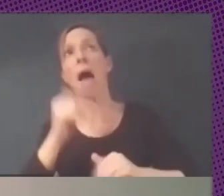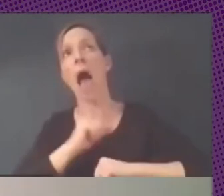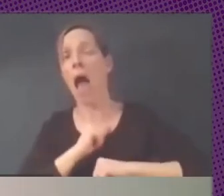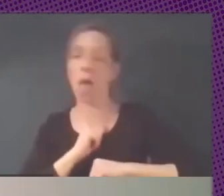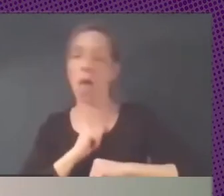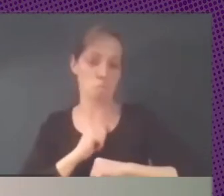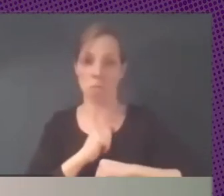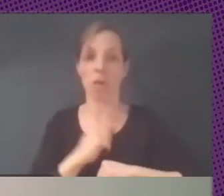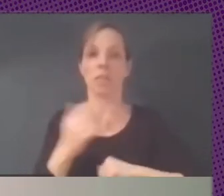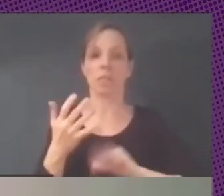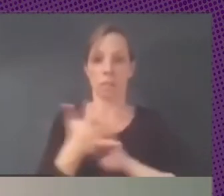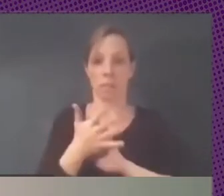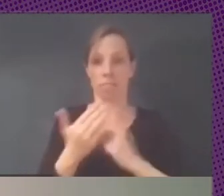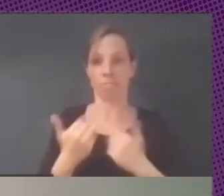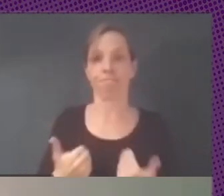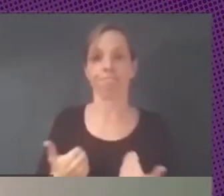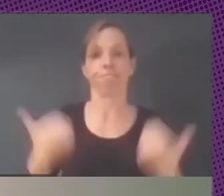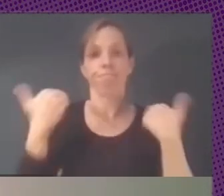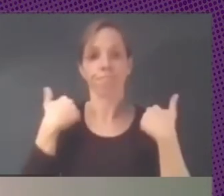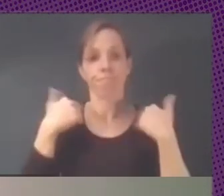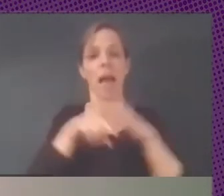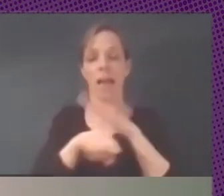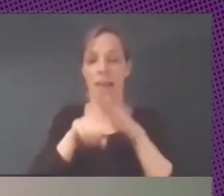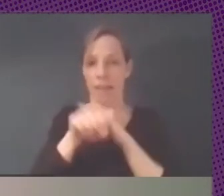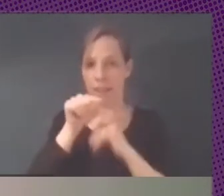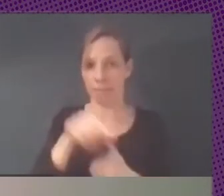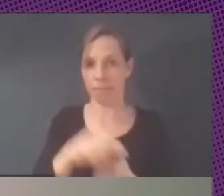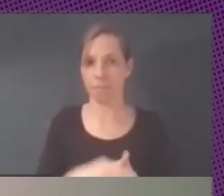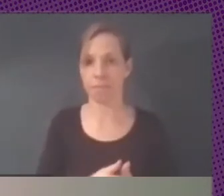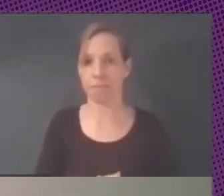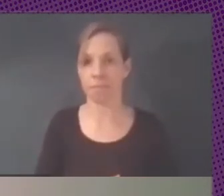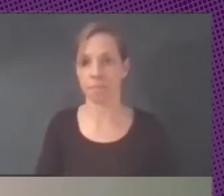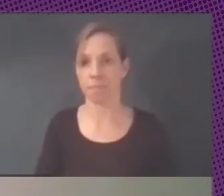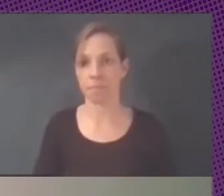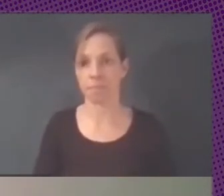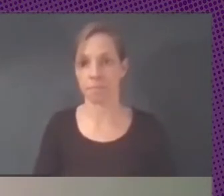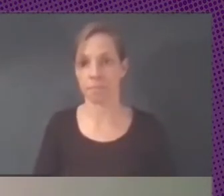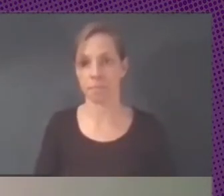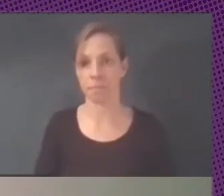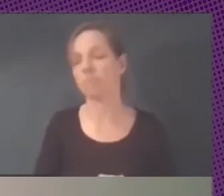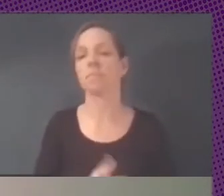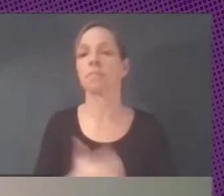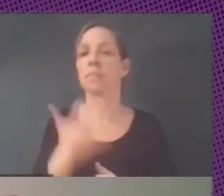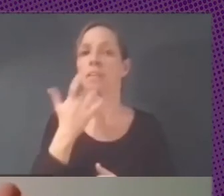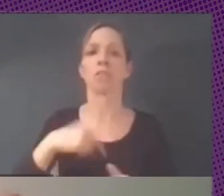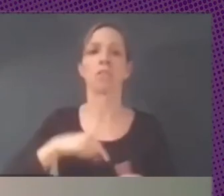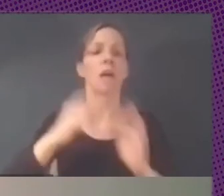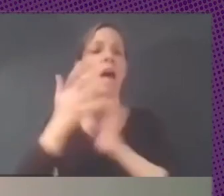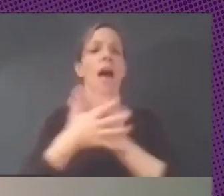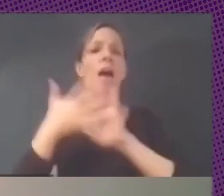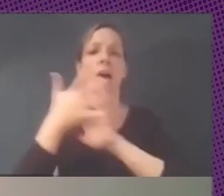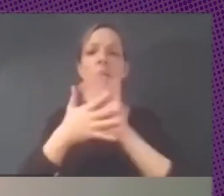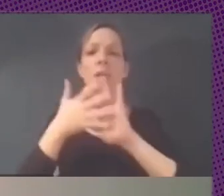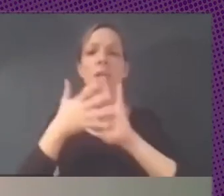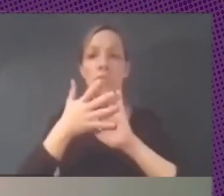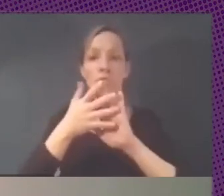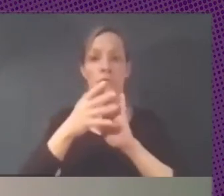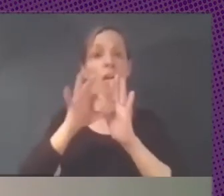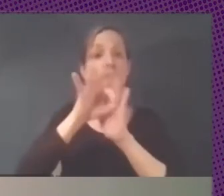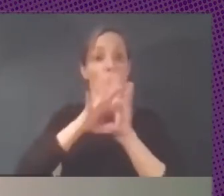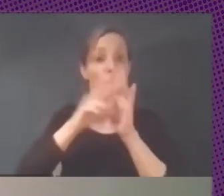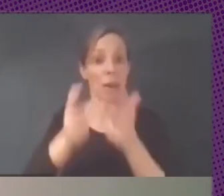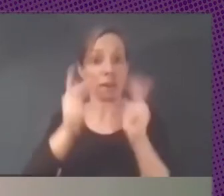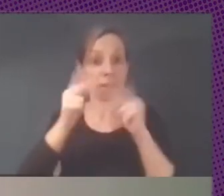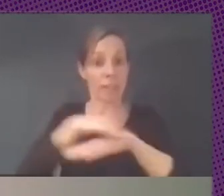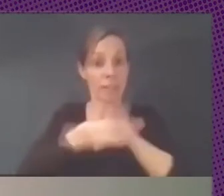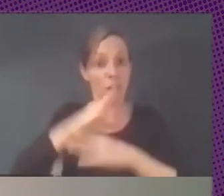agencia encargada de ese tema ahí creo que está si hablamos de cómo en software libre en el estado es inversión